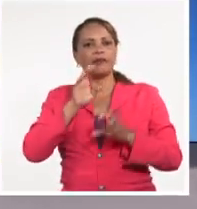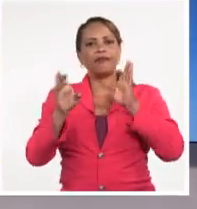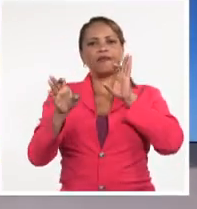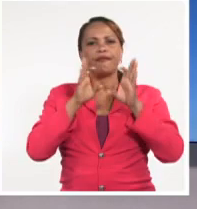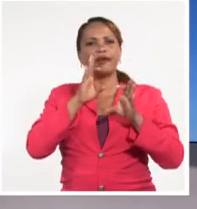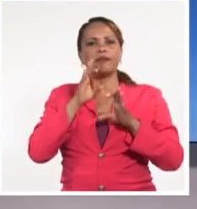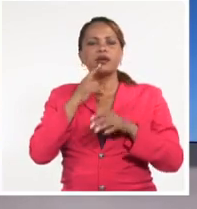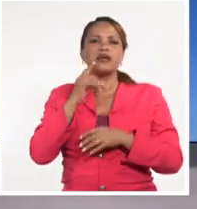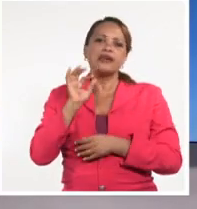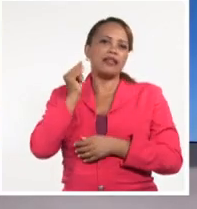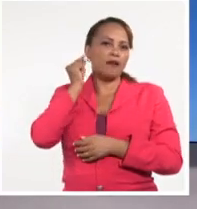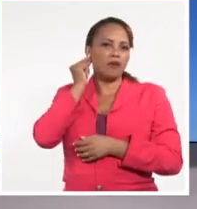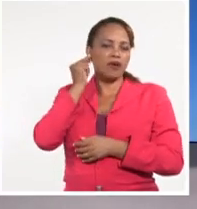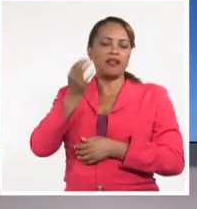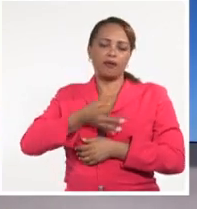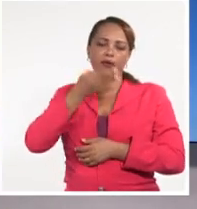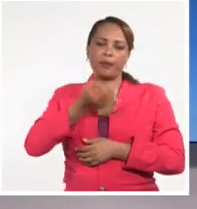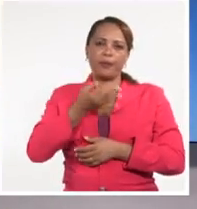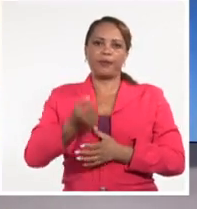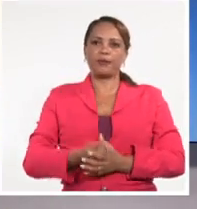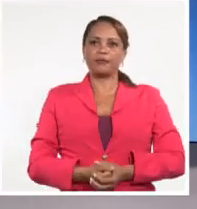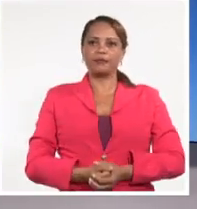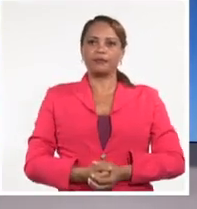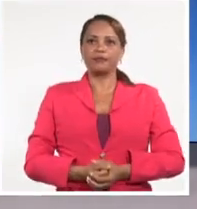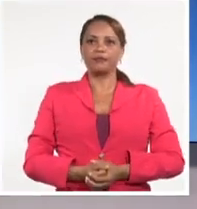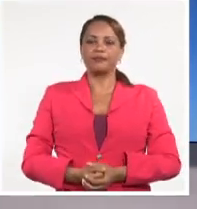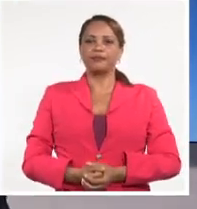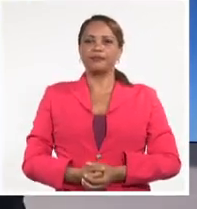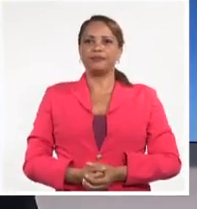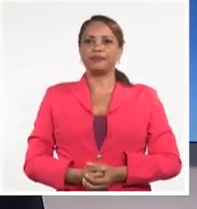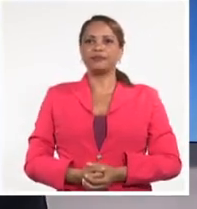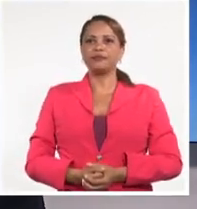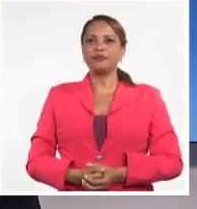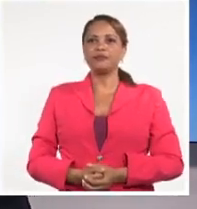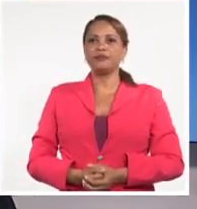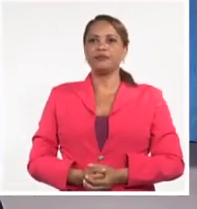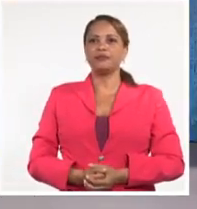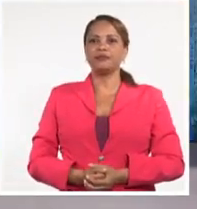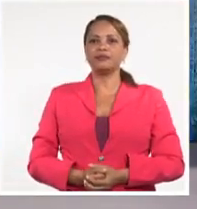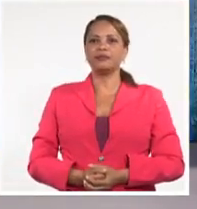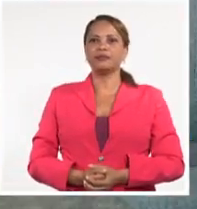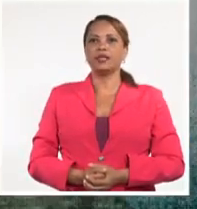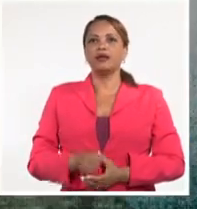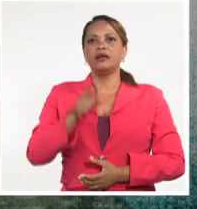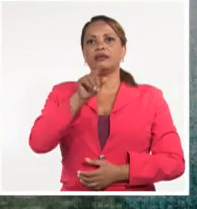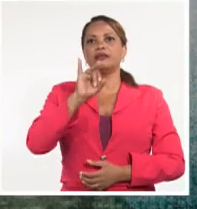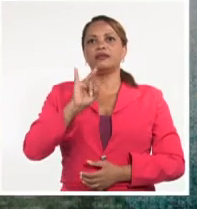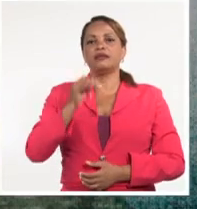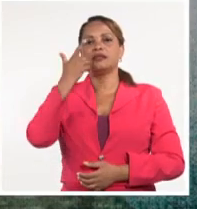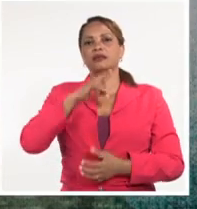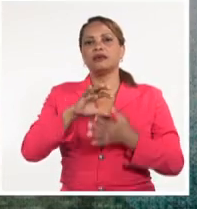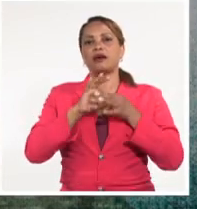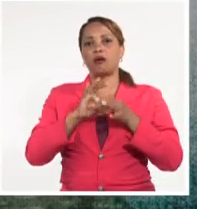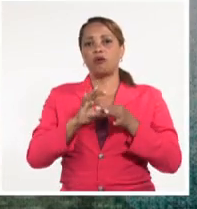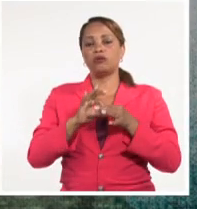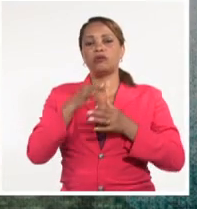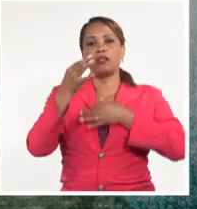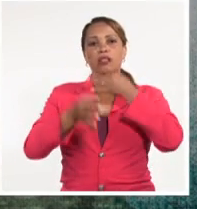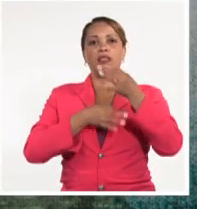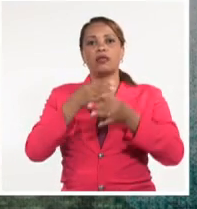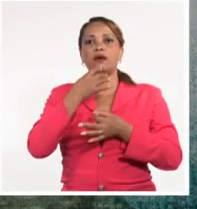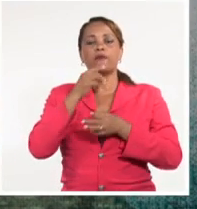Y amablemente, esto fue lo que ella nos respondió acerca de esa foto. Adelante. El 17 de agosto, conversando con Alfredo